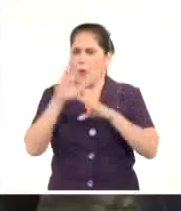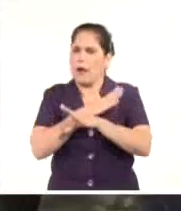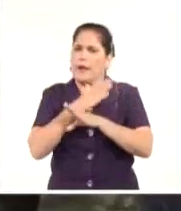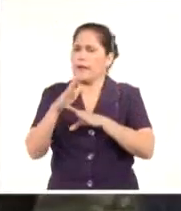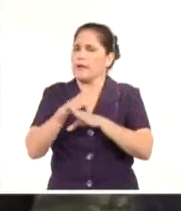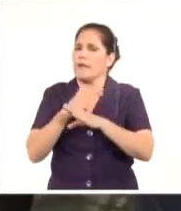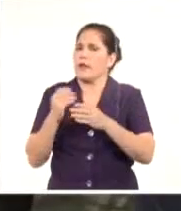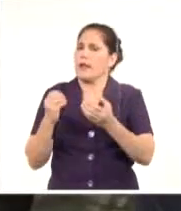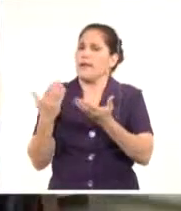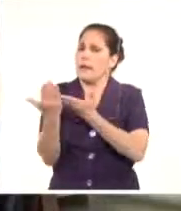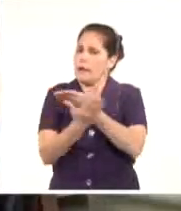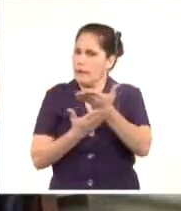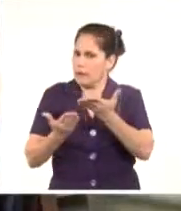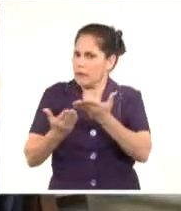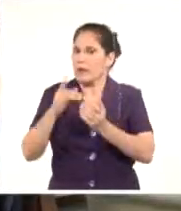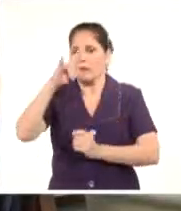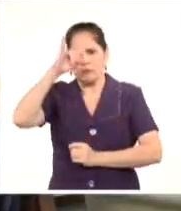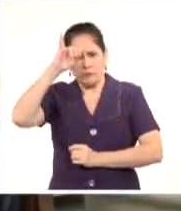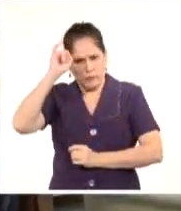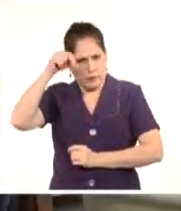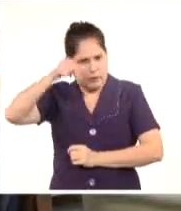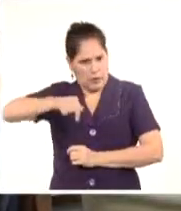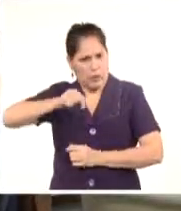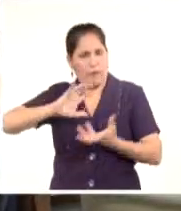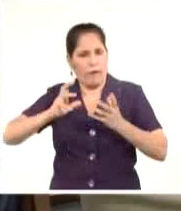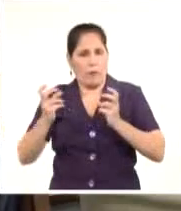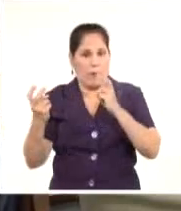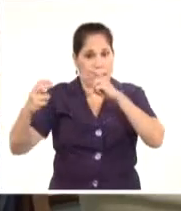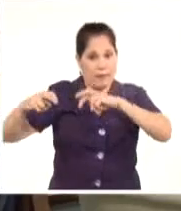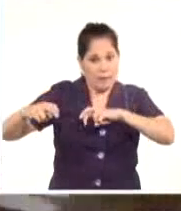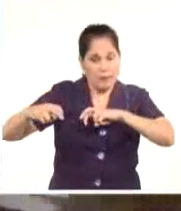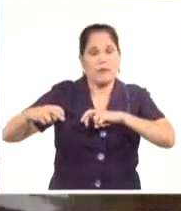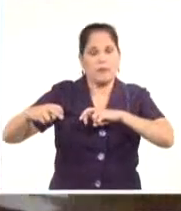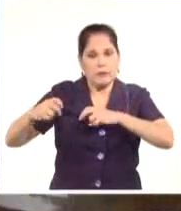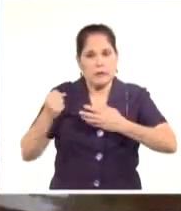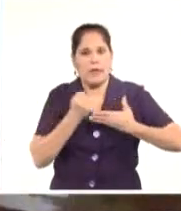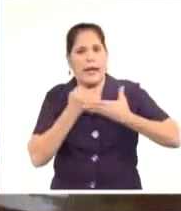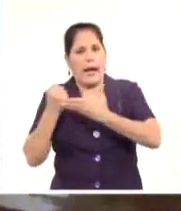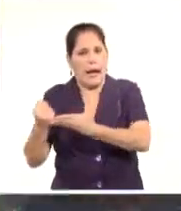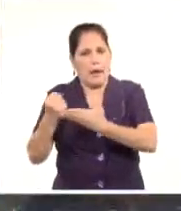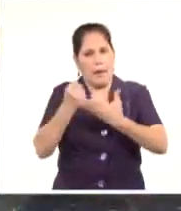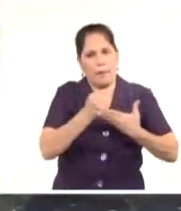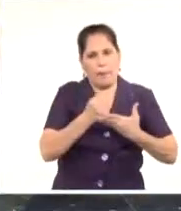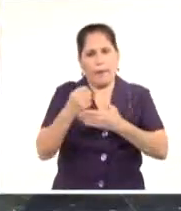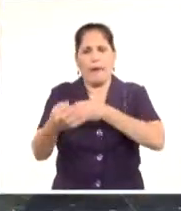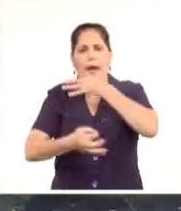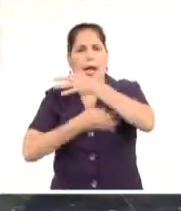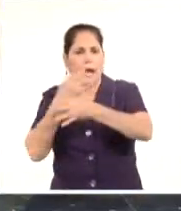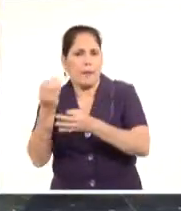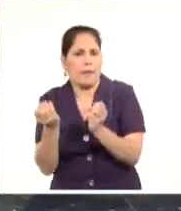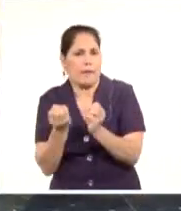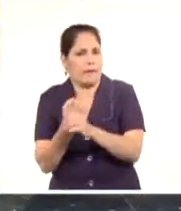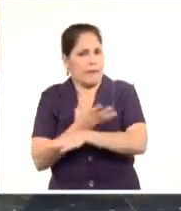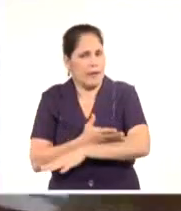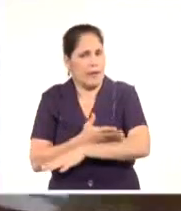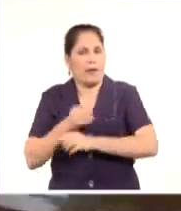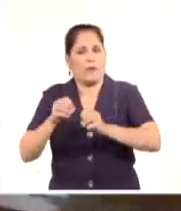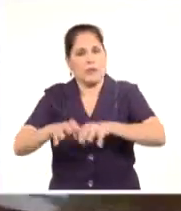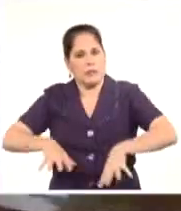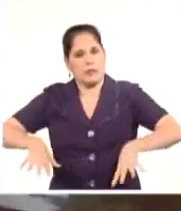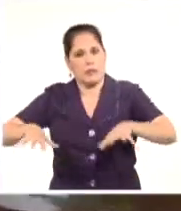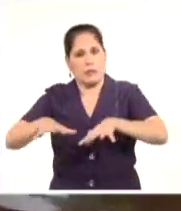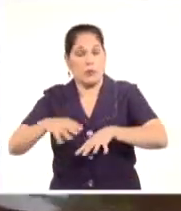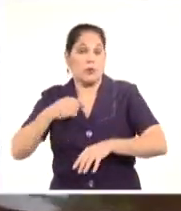internacionales, el premier afirmó que esta parte del concepto de que los países deben hablarse los unos a los otros. Y también